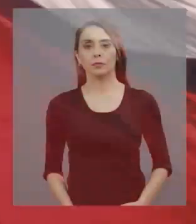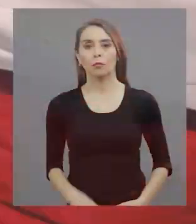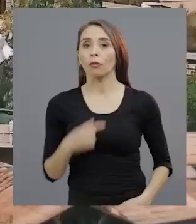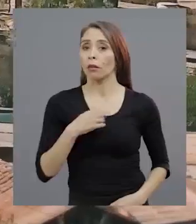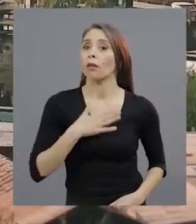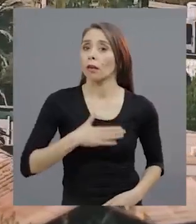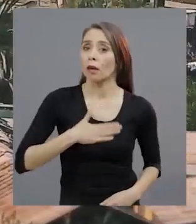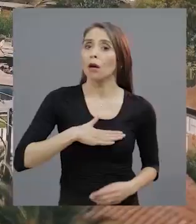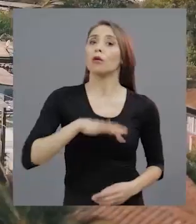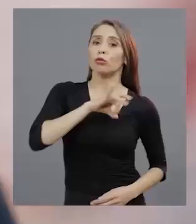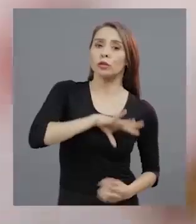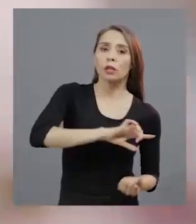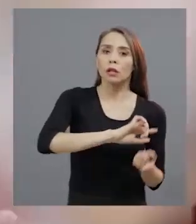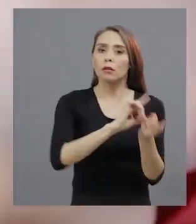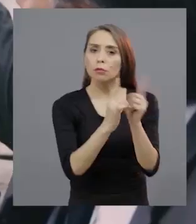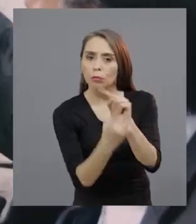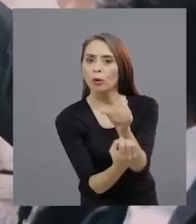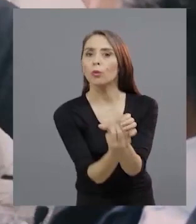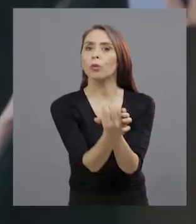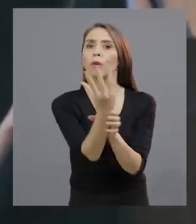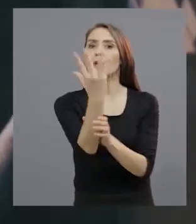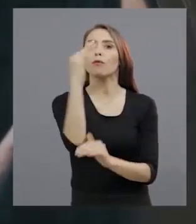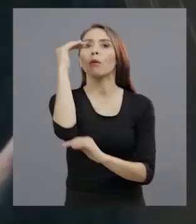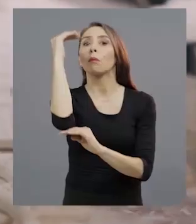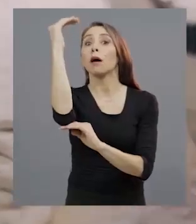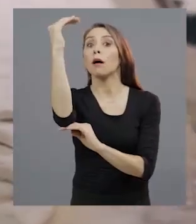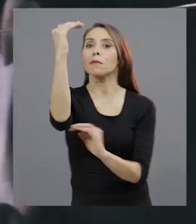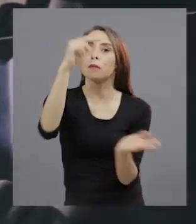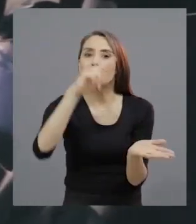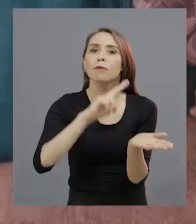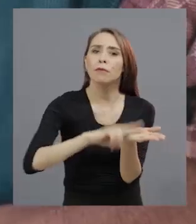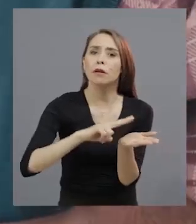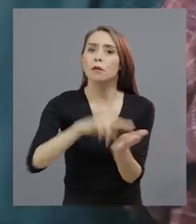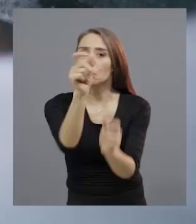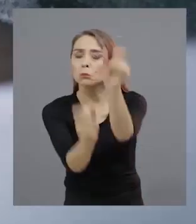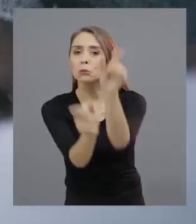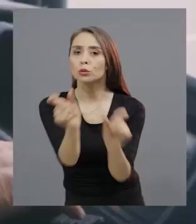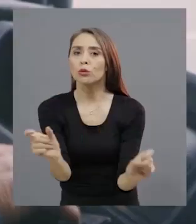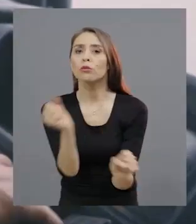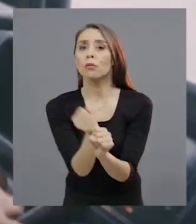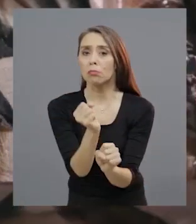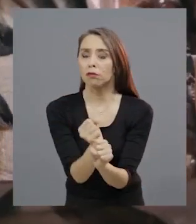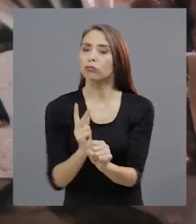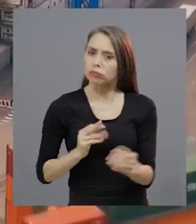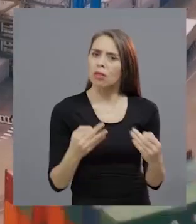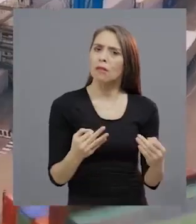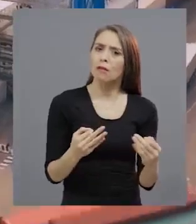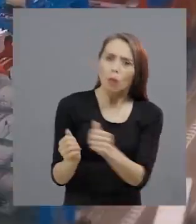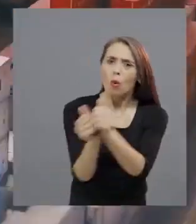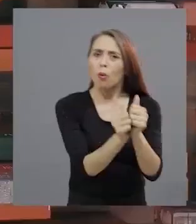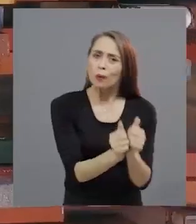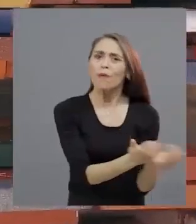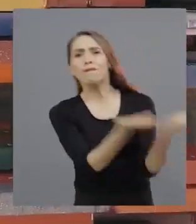Quiero un Chile nuevo donde la verdad gobierne Con trabajo digno vamos juntos que